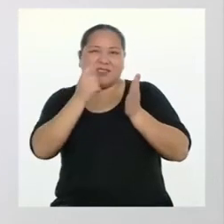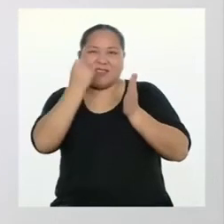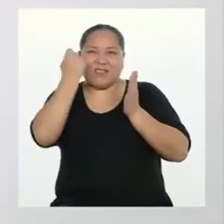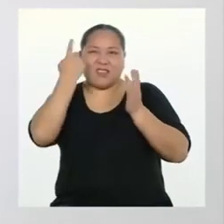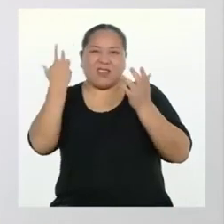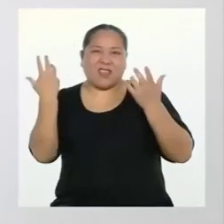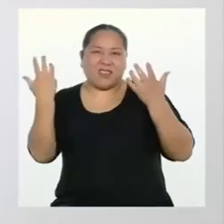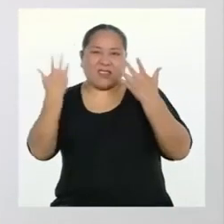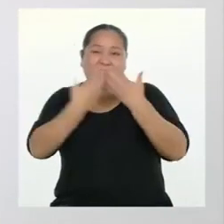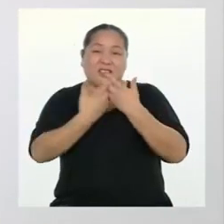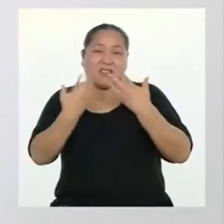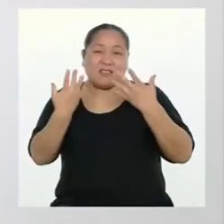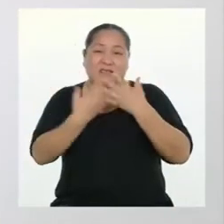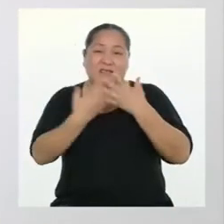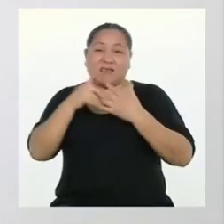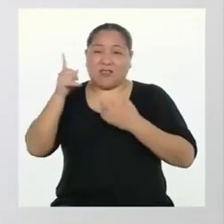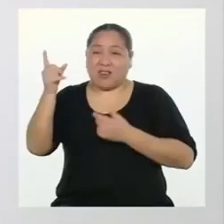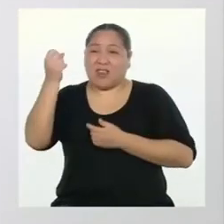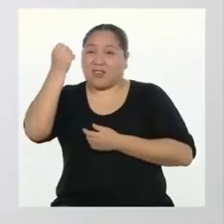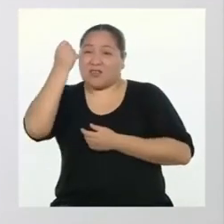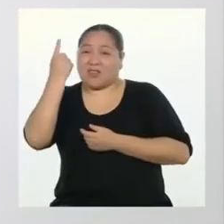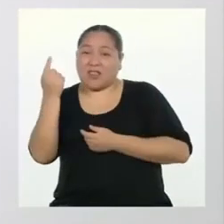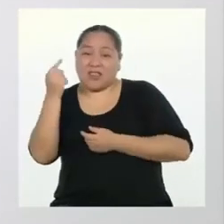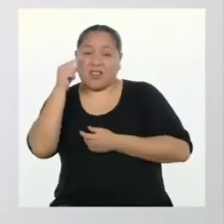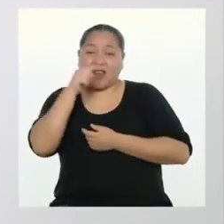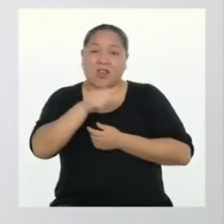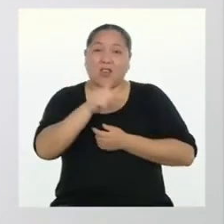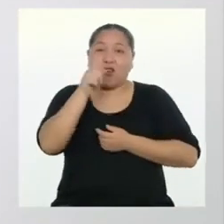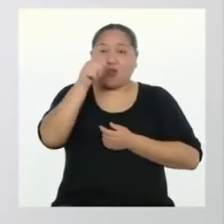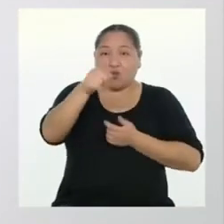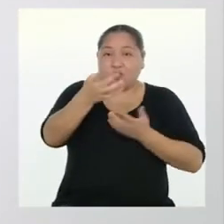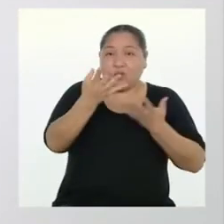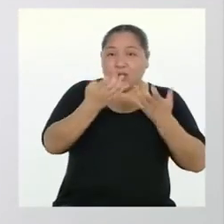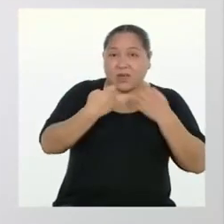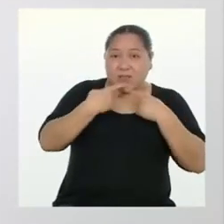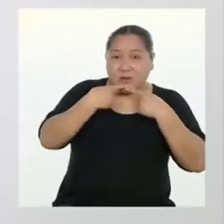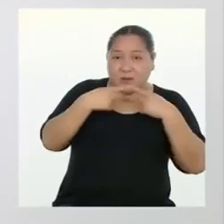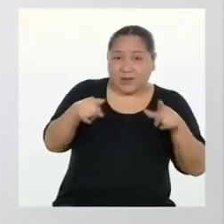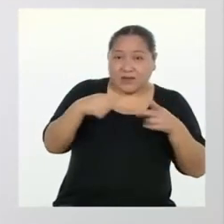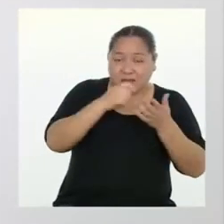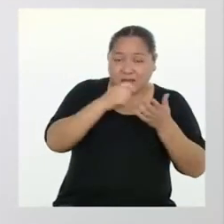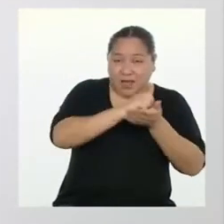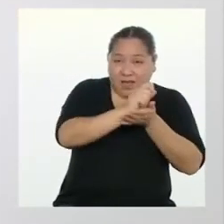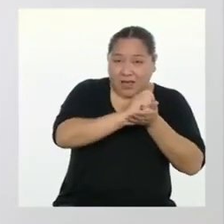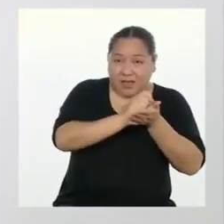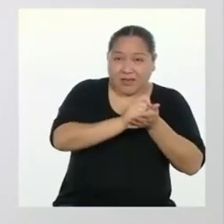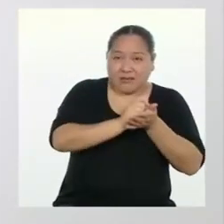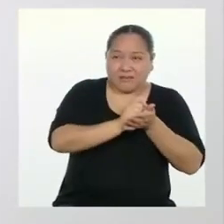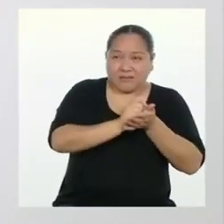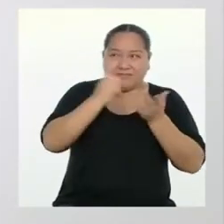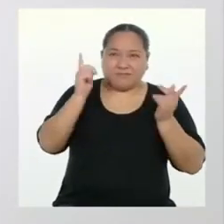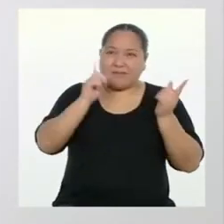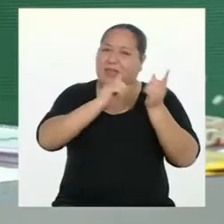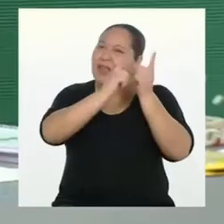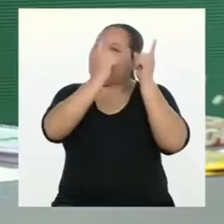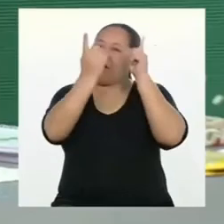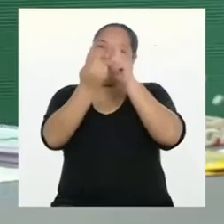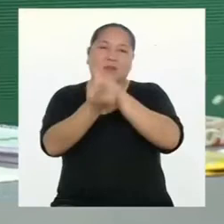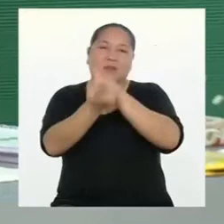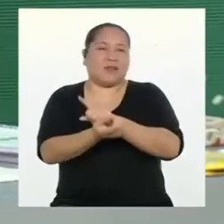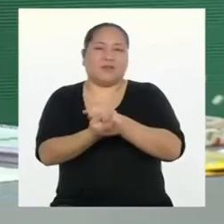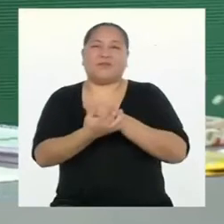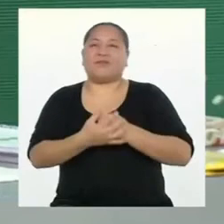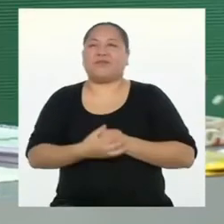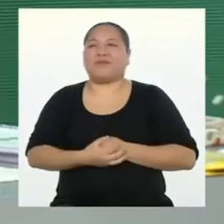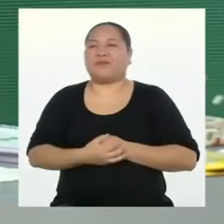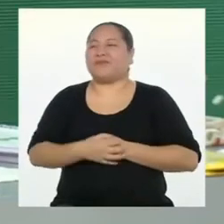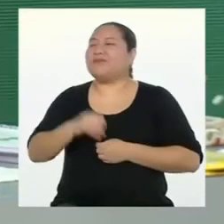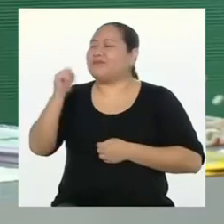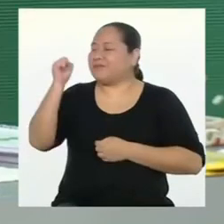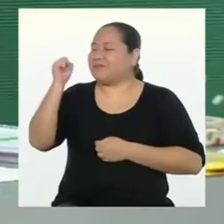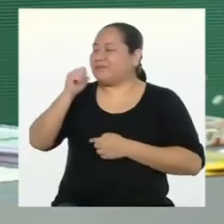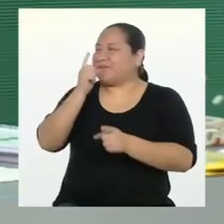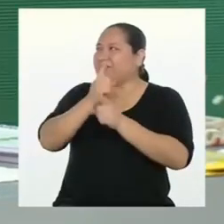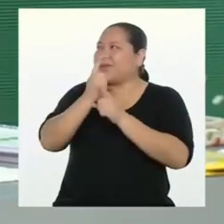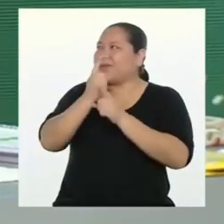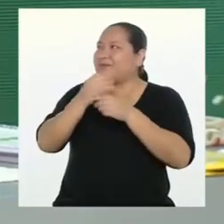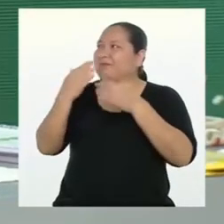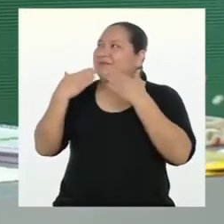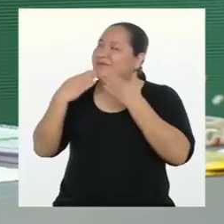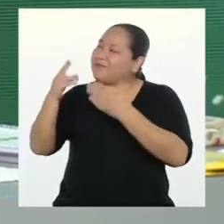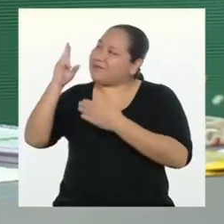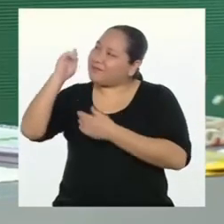hay una relación entre lo que entendieron con lo que querías transmitir, cámbialo. Así lo haremos.